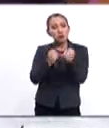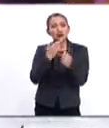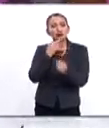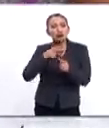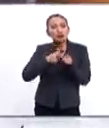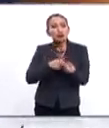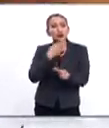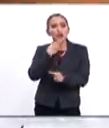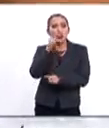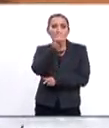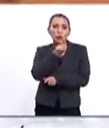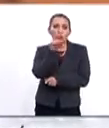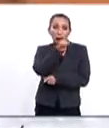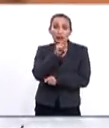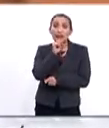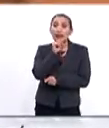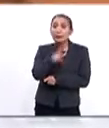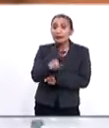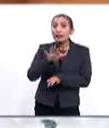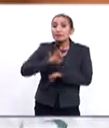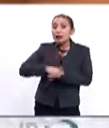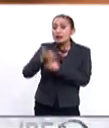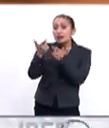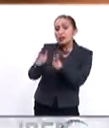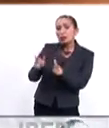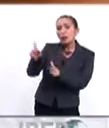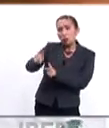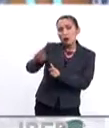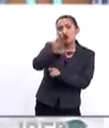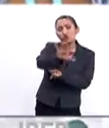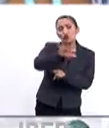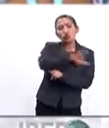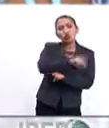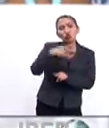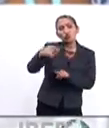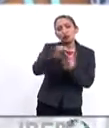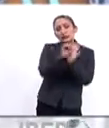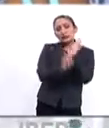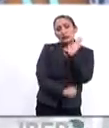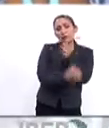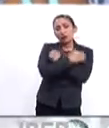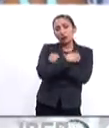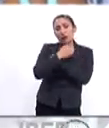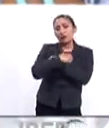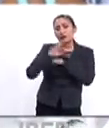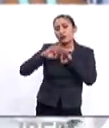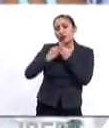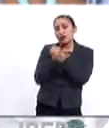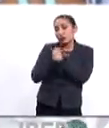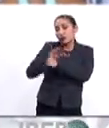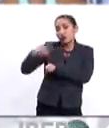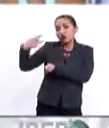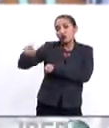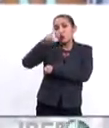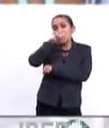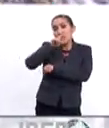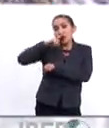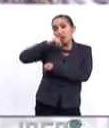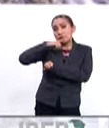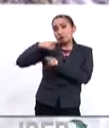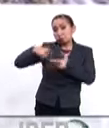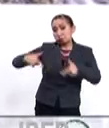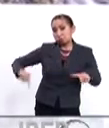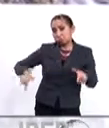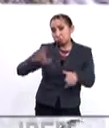conservar su propia lengua. Así, además de la libertad de los pueblos para establecer sistemas educativos y medios de información en su propio código